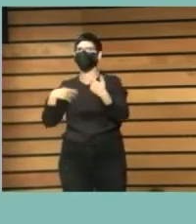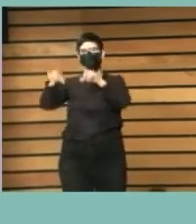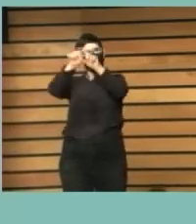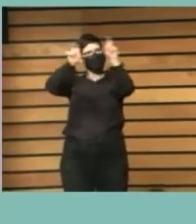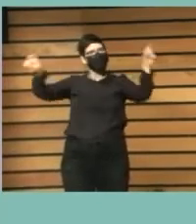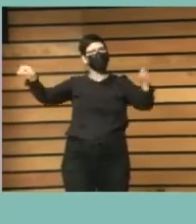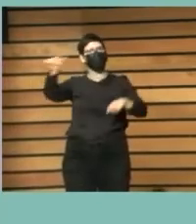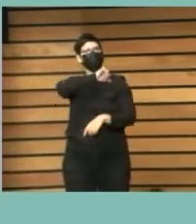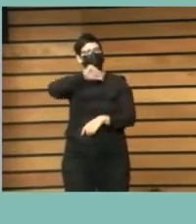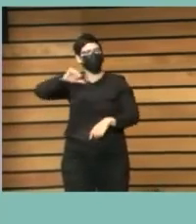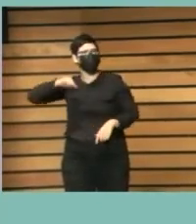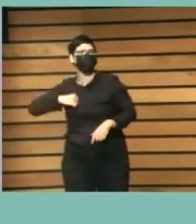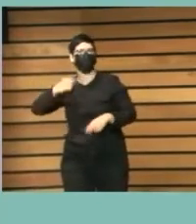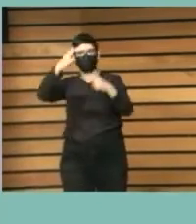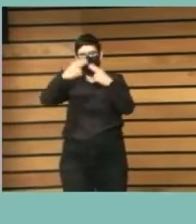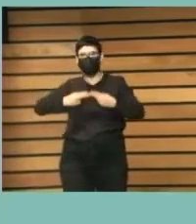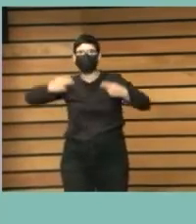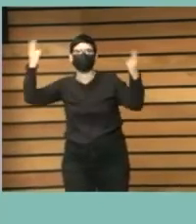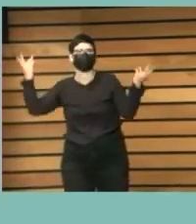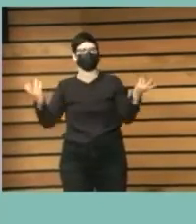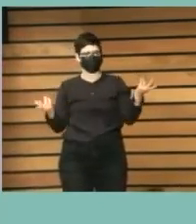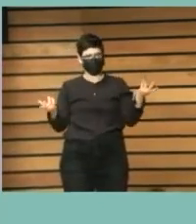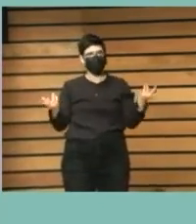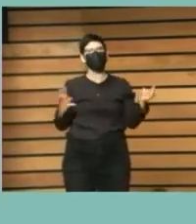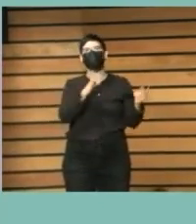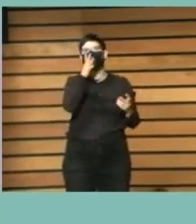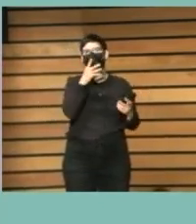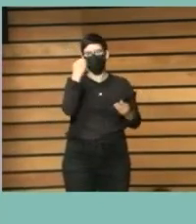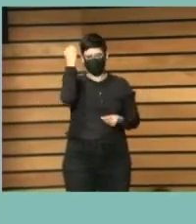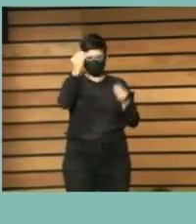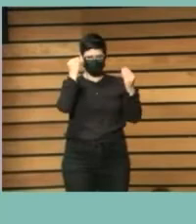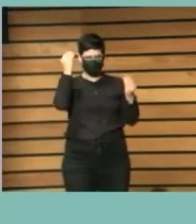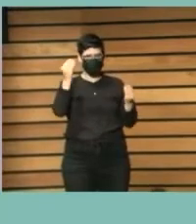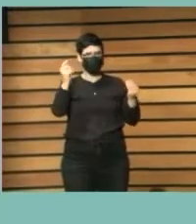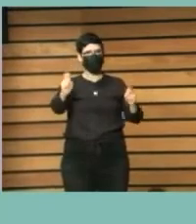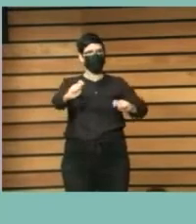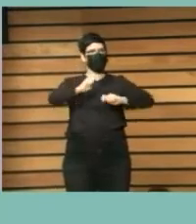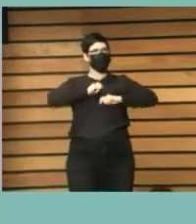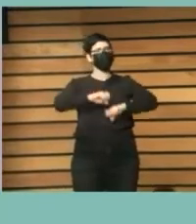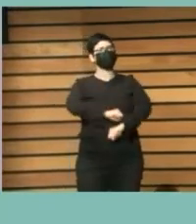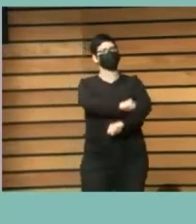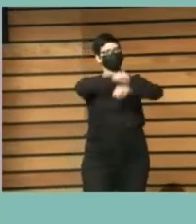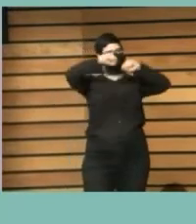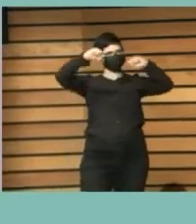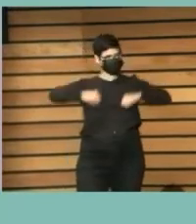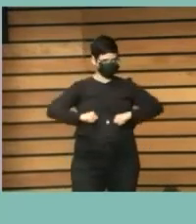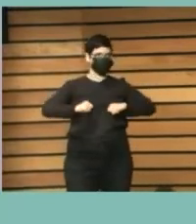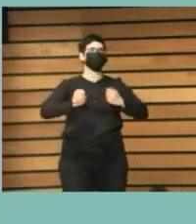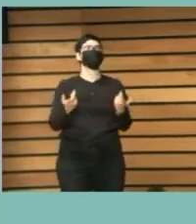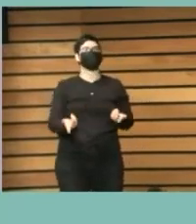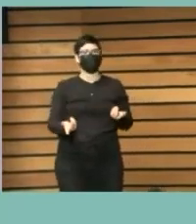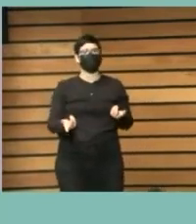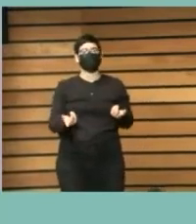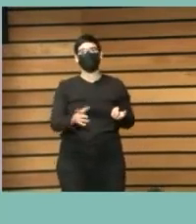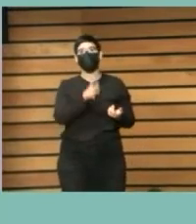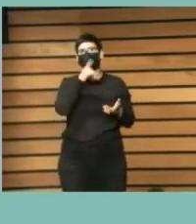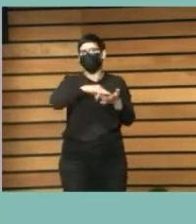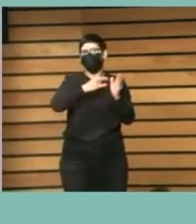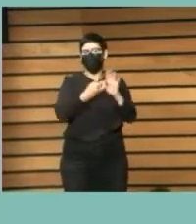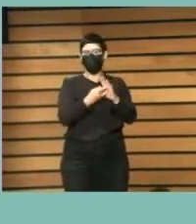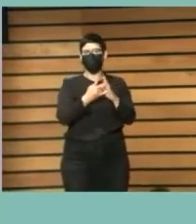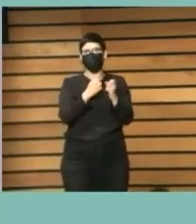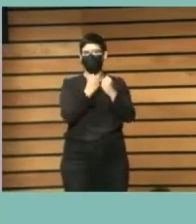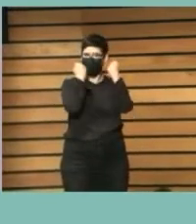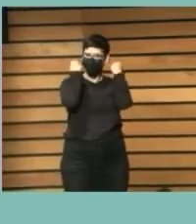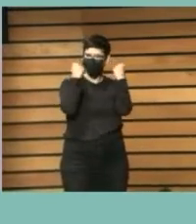porque entendíamos de alguna manera que eso fortalecía los proyectos que emprendíamos y porque además partíamos del concepto